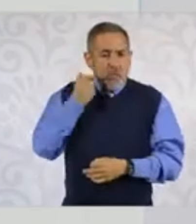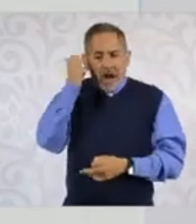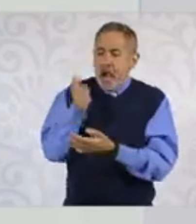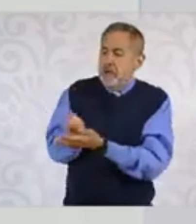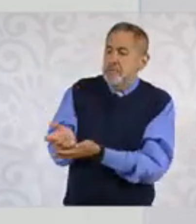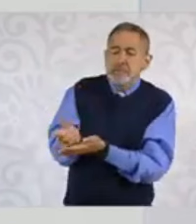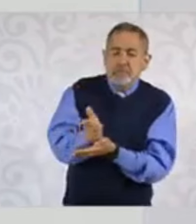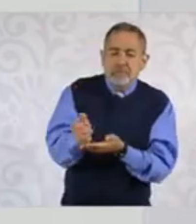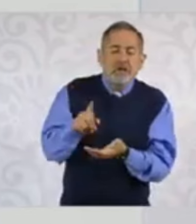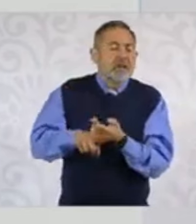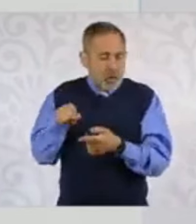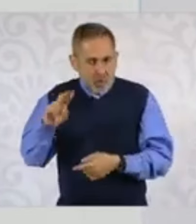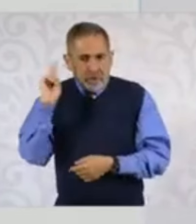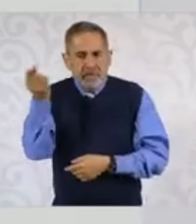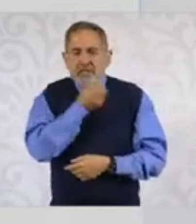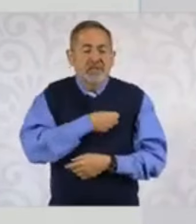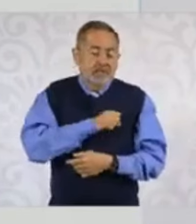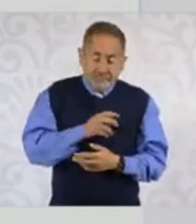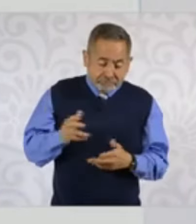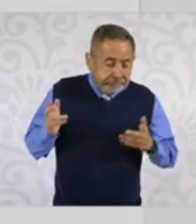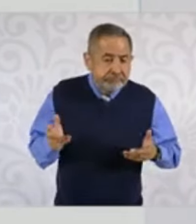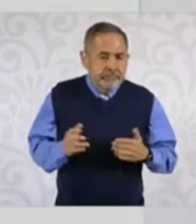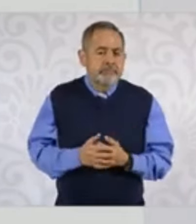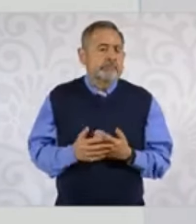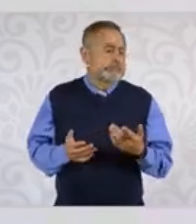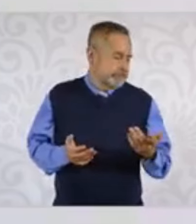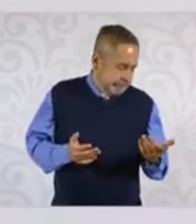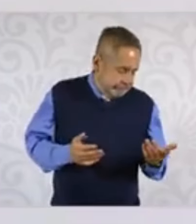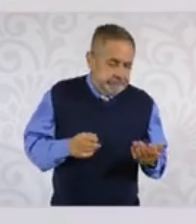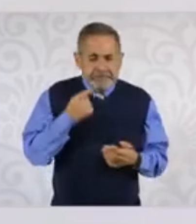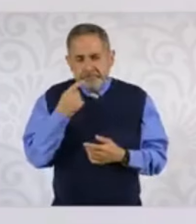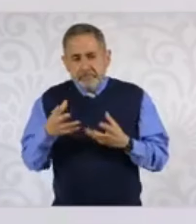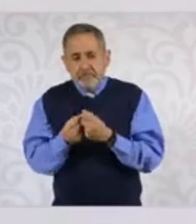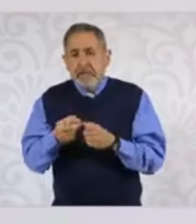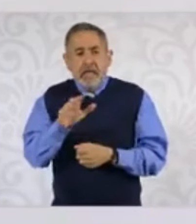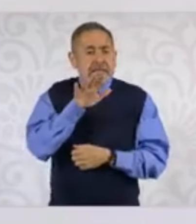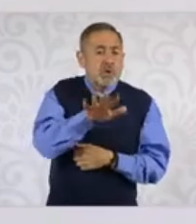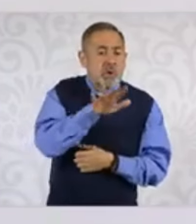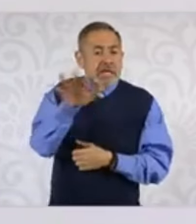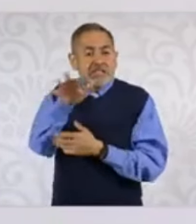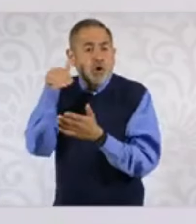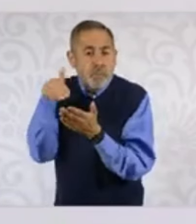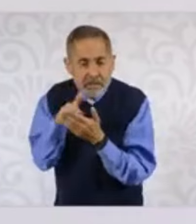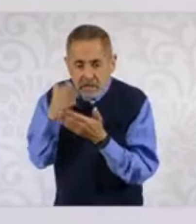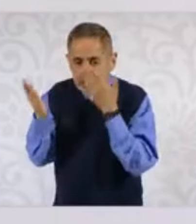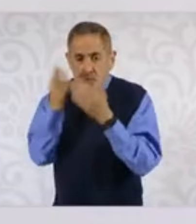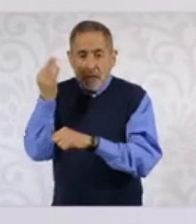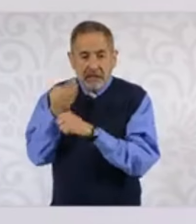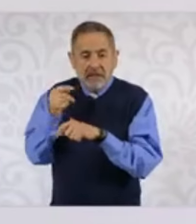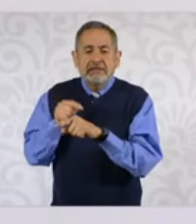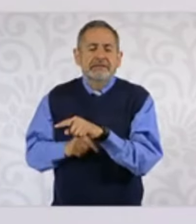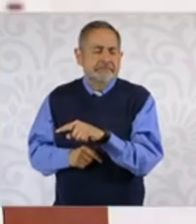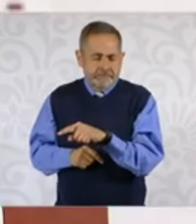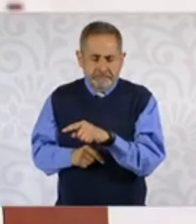muy importante la primera quincena del mes. Así que es muy importante estar muy al pendiente de ello, porque algunos me han comentado que les llega el primero,